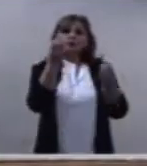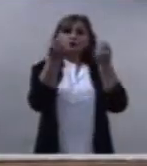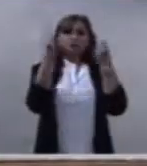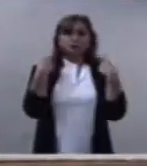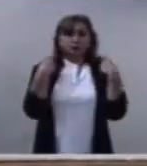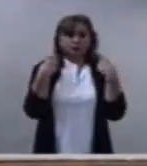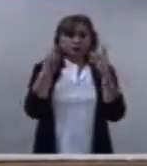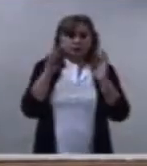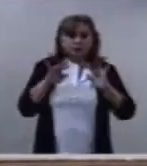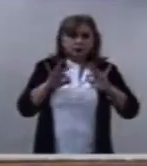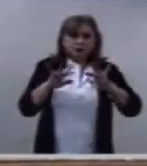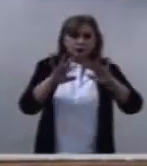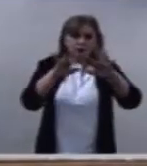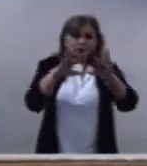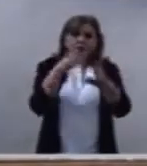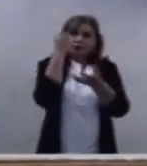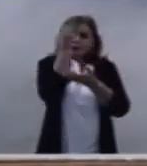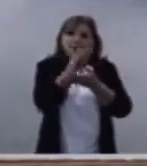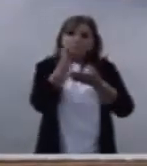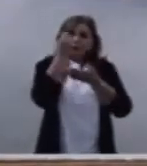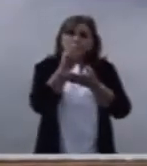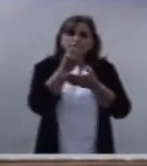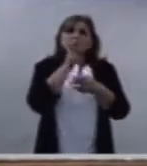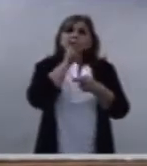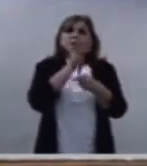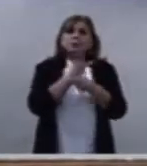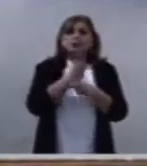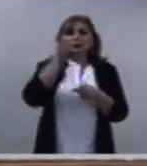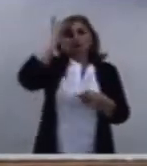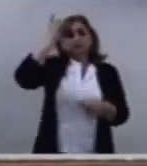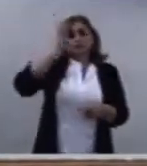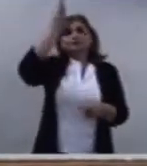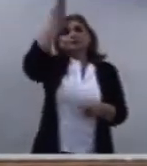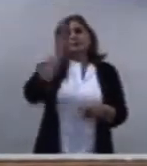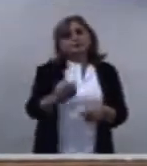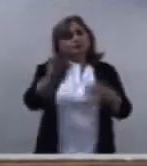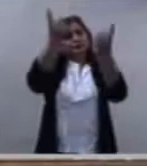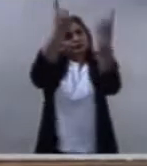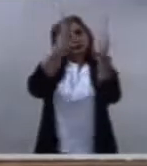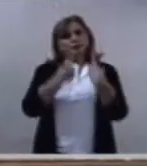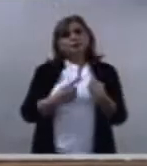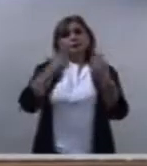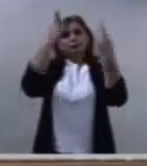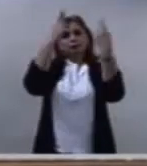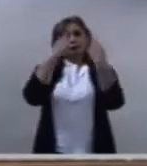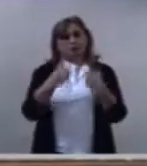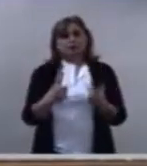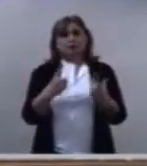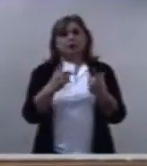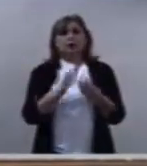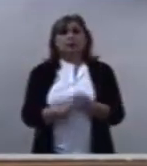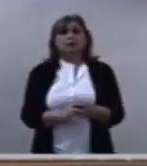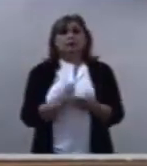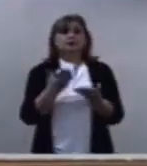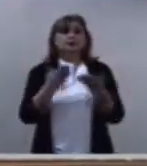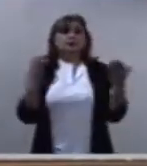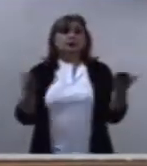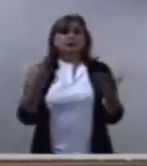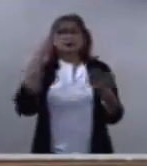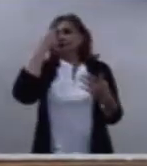va a conceder vivimos tiempos complicados tiempos de